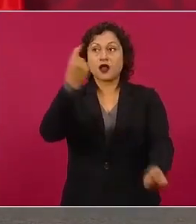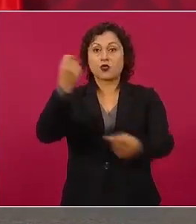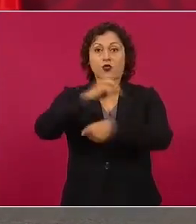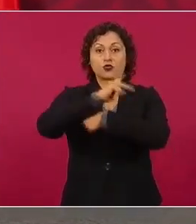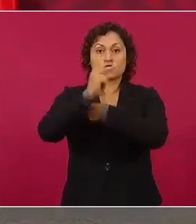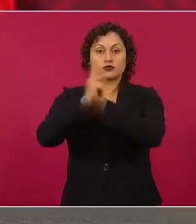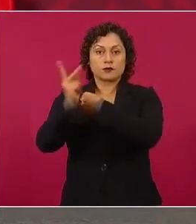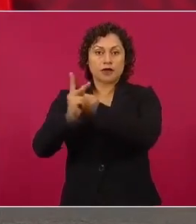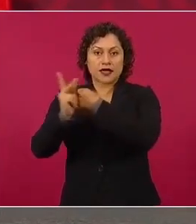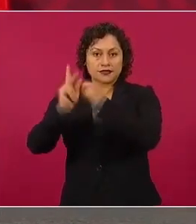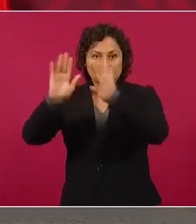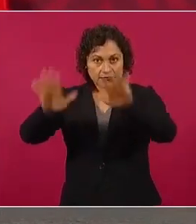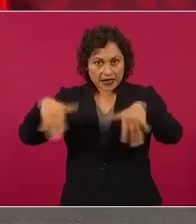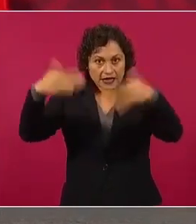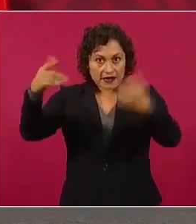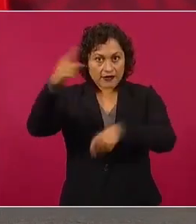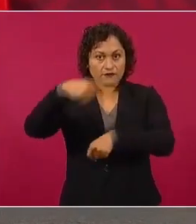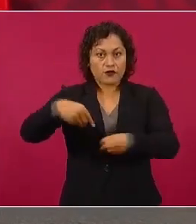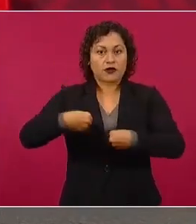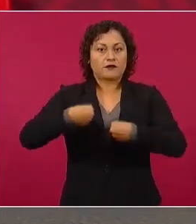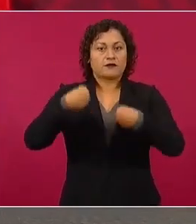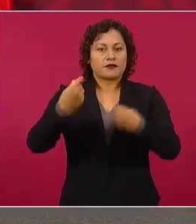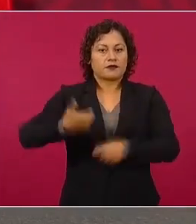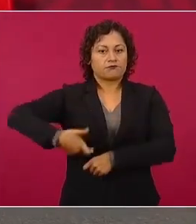del extranjero es más cara